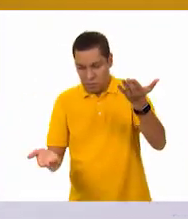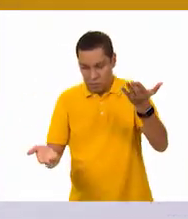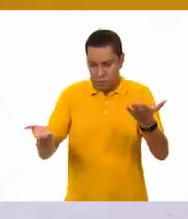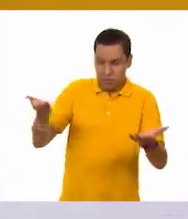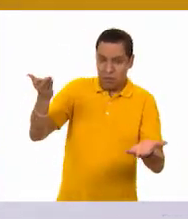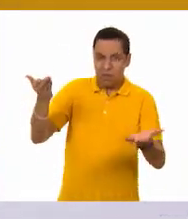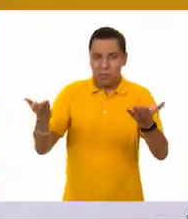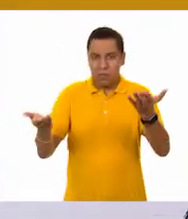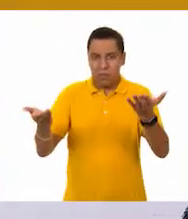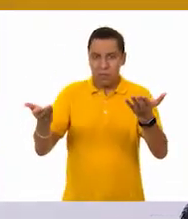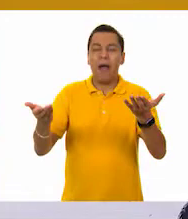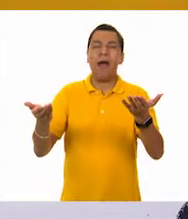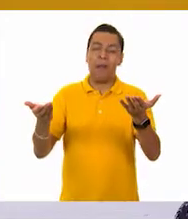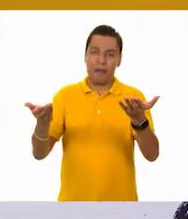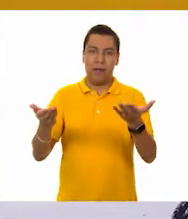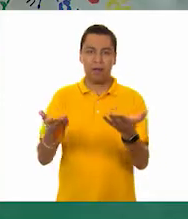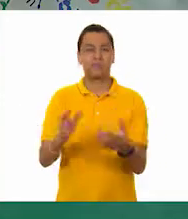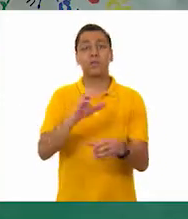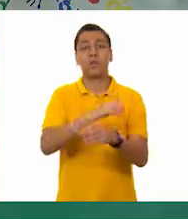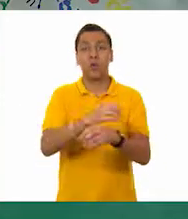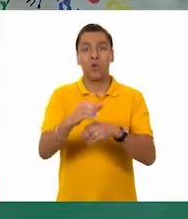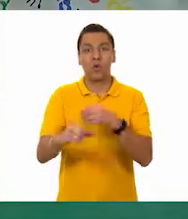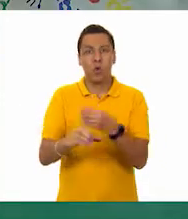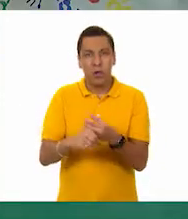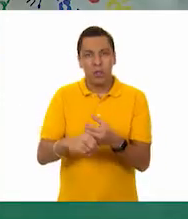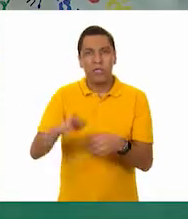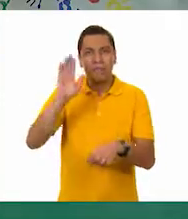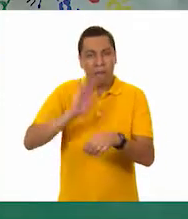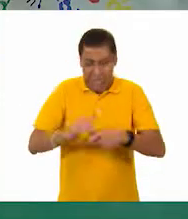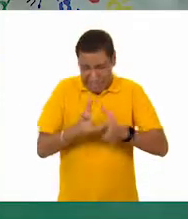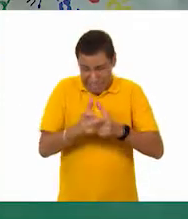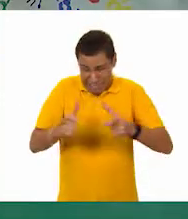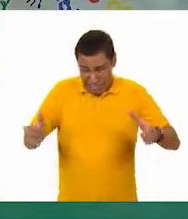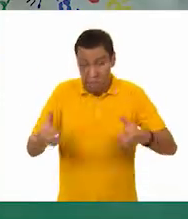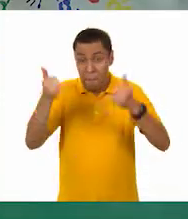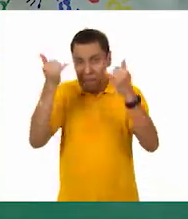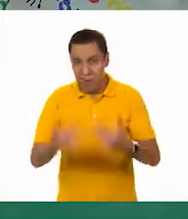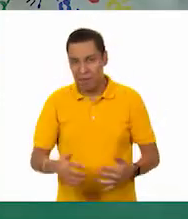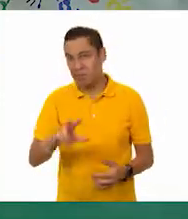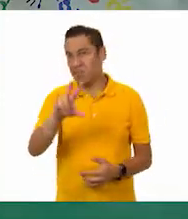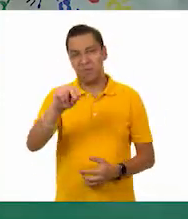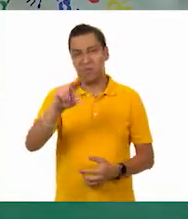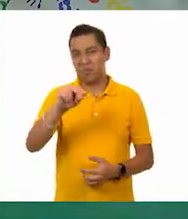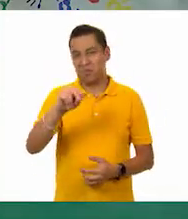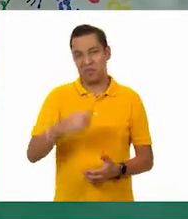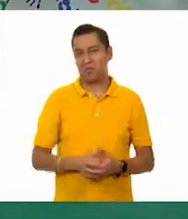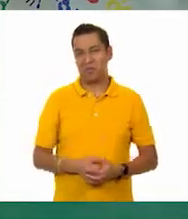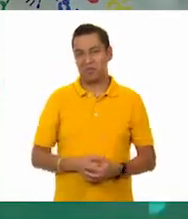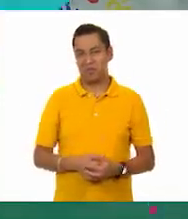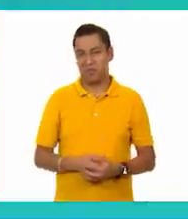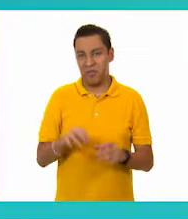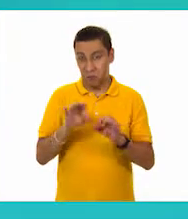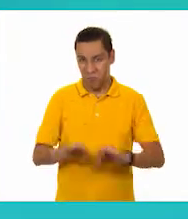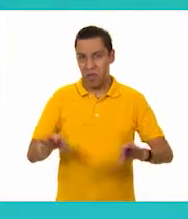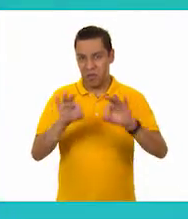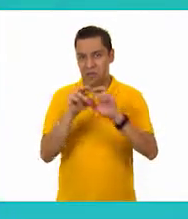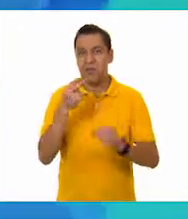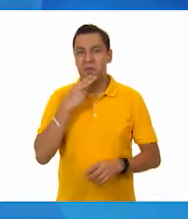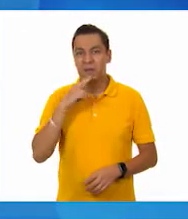cuenta, no siempre los objetos más grandes son los más pesados. Exacto. Y podremos seguir trabajando con esta actividad. ¿Qué les